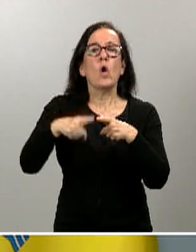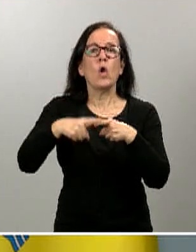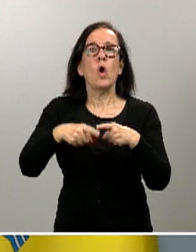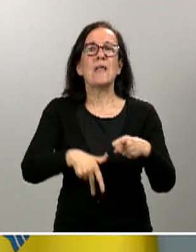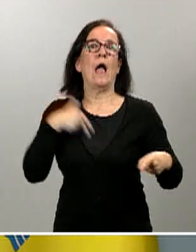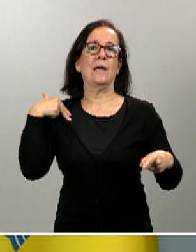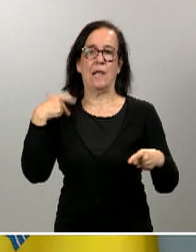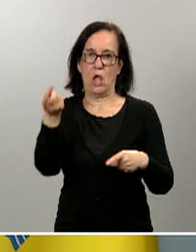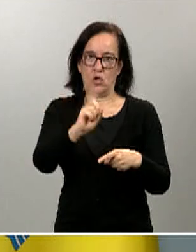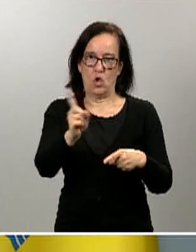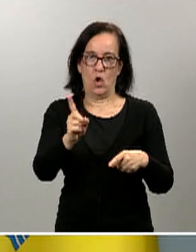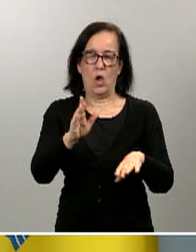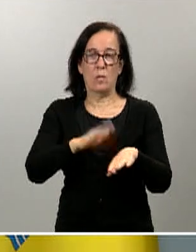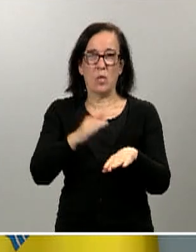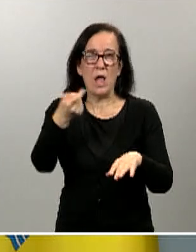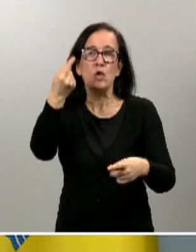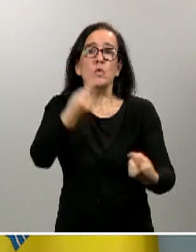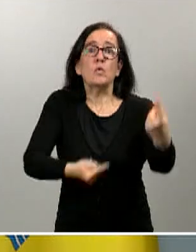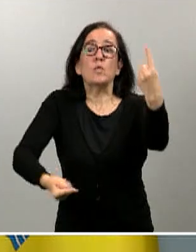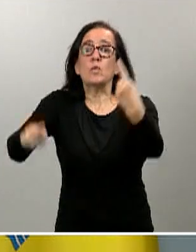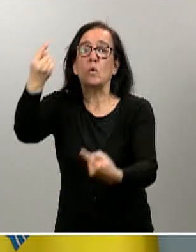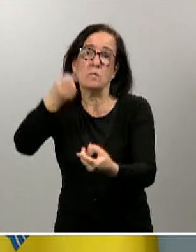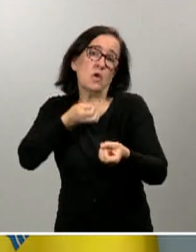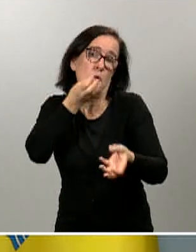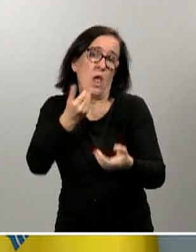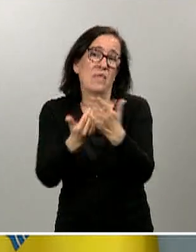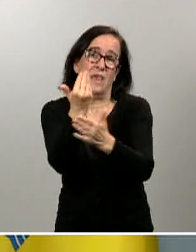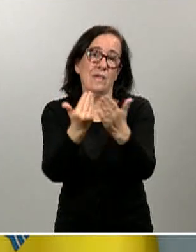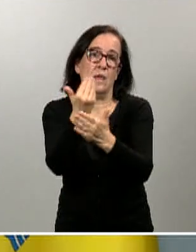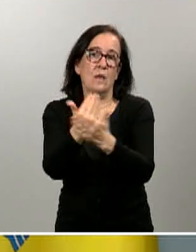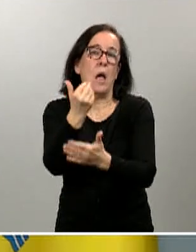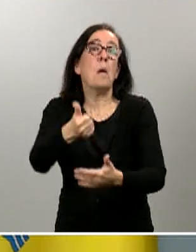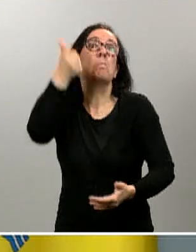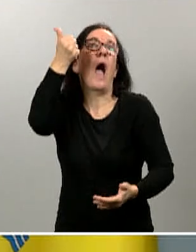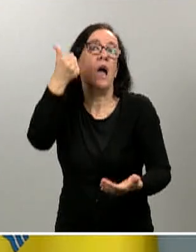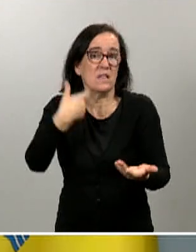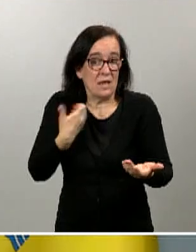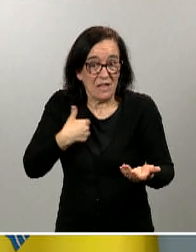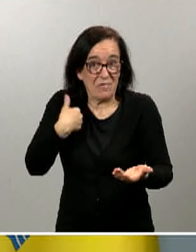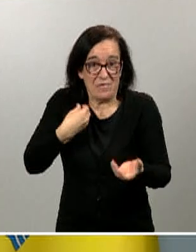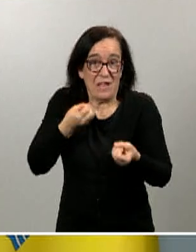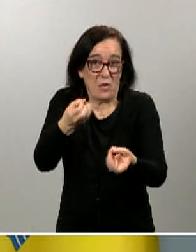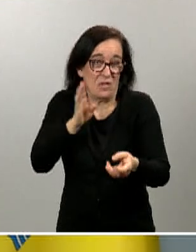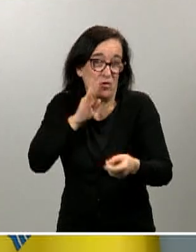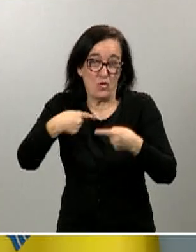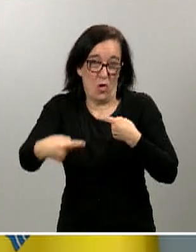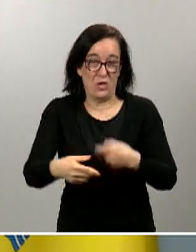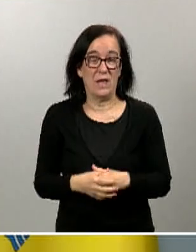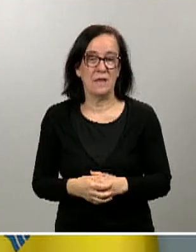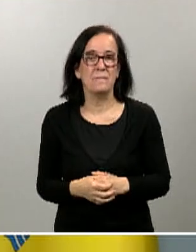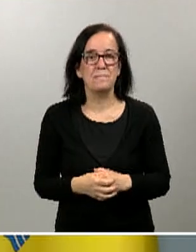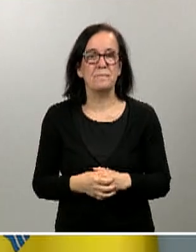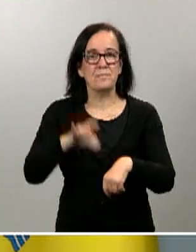Por lo tanto, al ser muy puntual, se lo vamos contando día a día. No hay mucho más de lo que les contamos. Doctora Sierra,